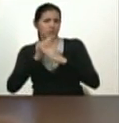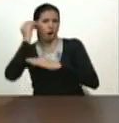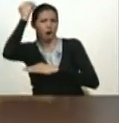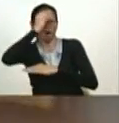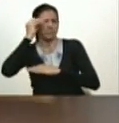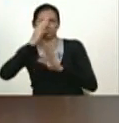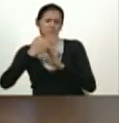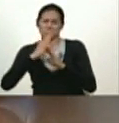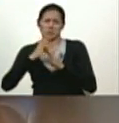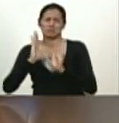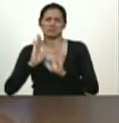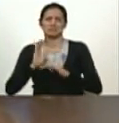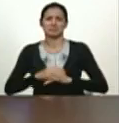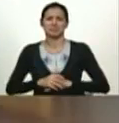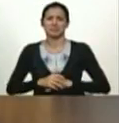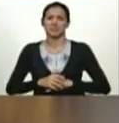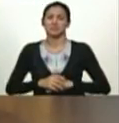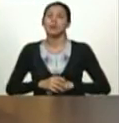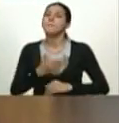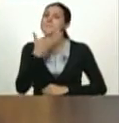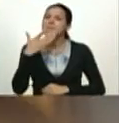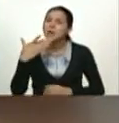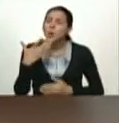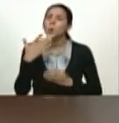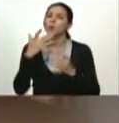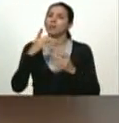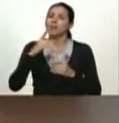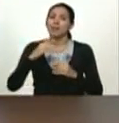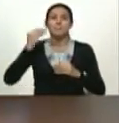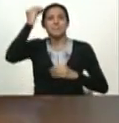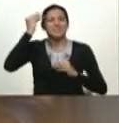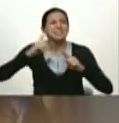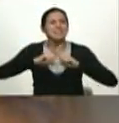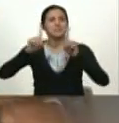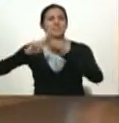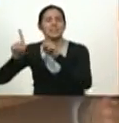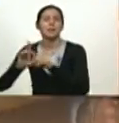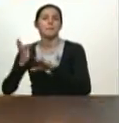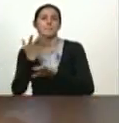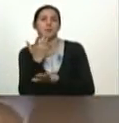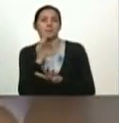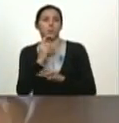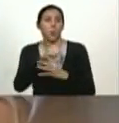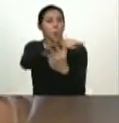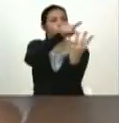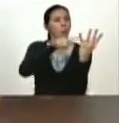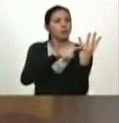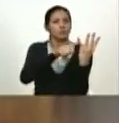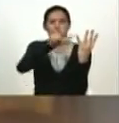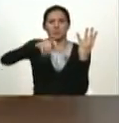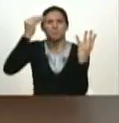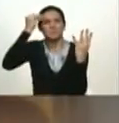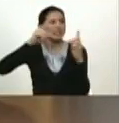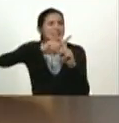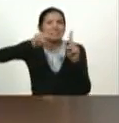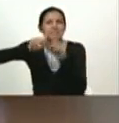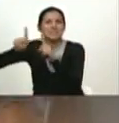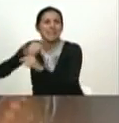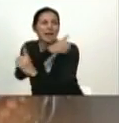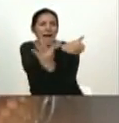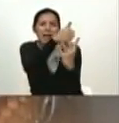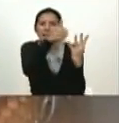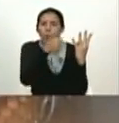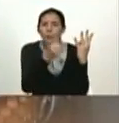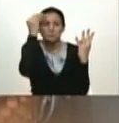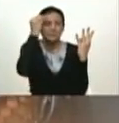yo digo que es mejor porque ante un problema X problema el problema cambiario cuatro opciones de política las estudiamos bien las